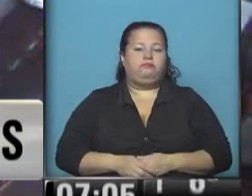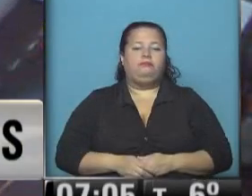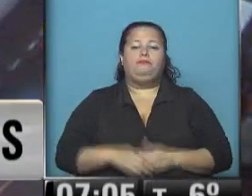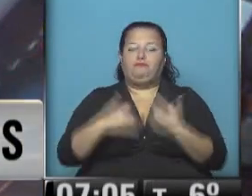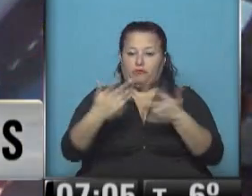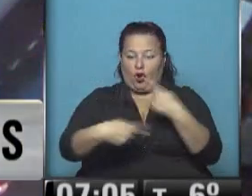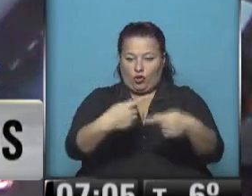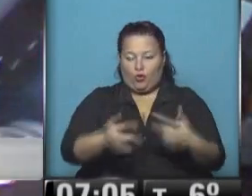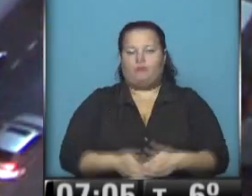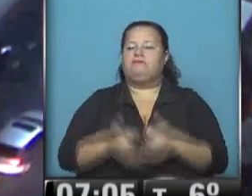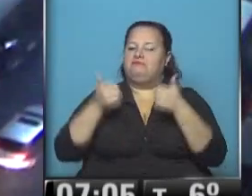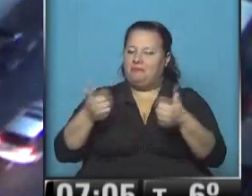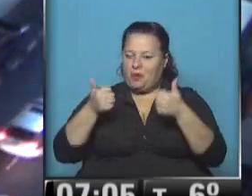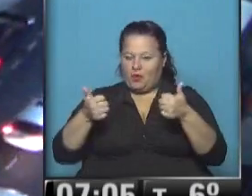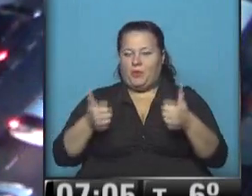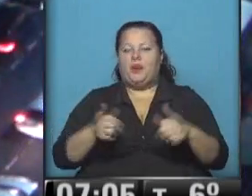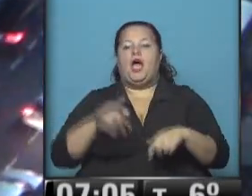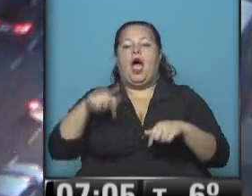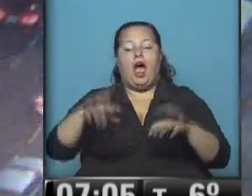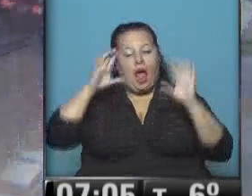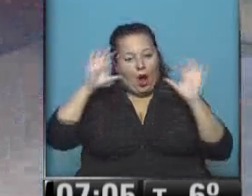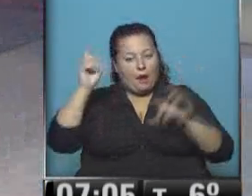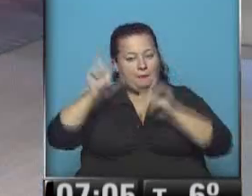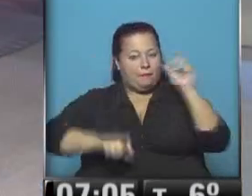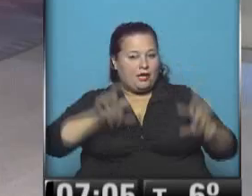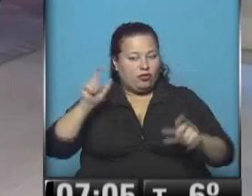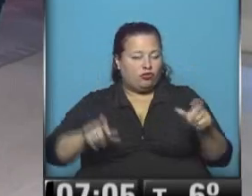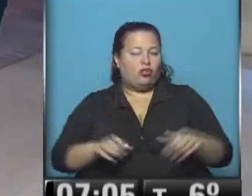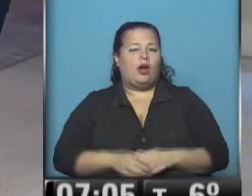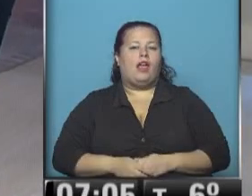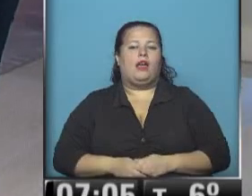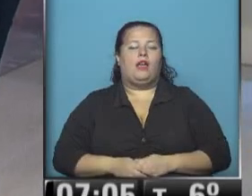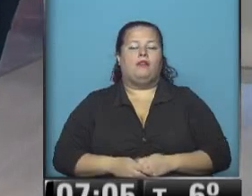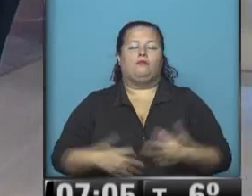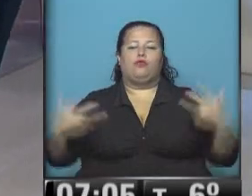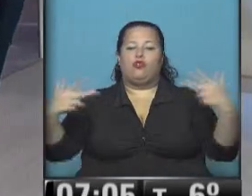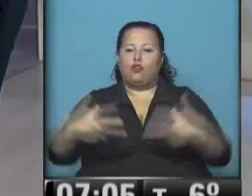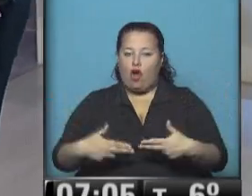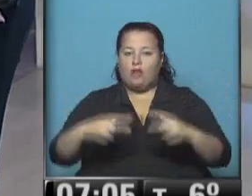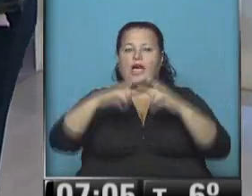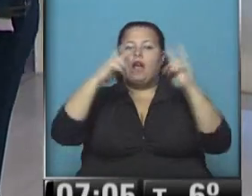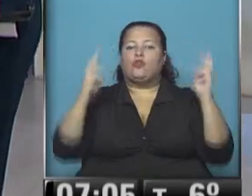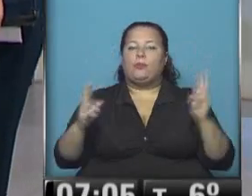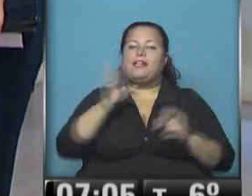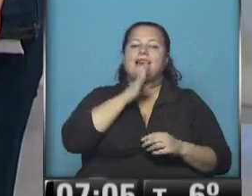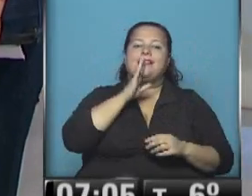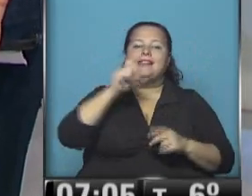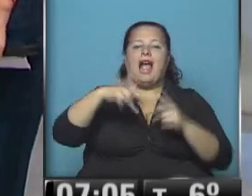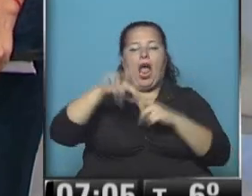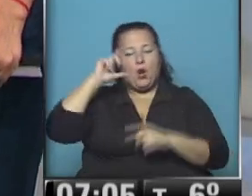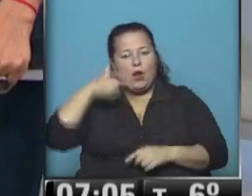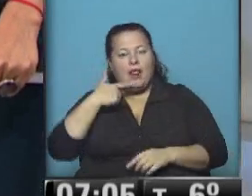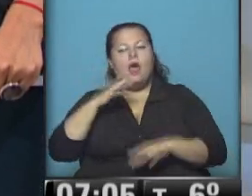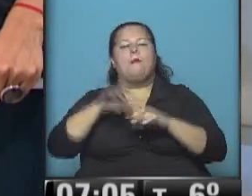adelante ustedes. Nery, bien, bien, bien. Vamos a recordarle a la gente que el corte en la autopista Ezeiza-Cañuelas